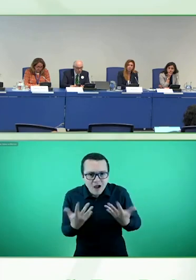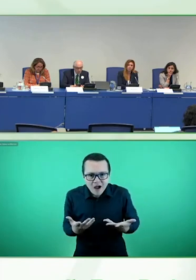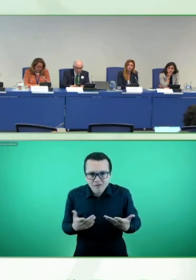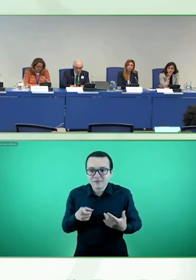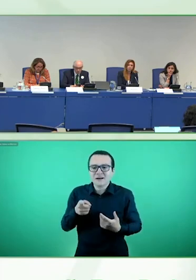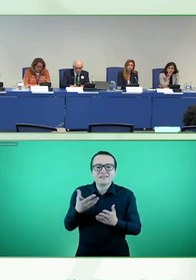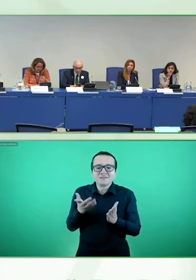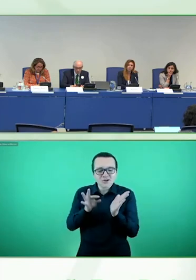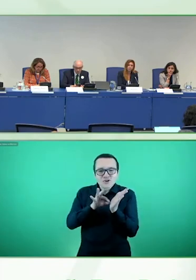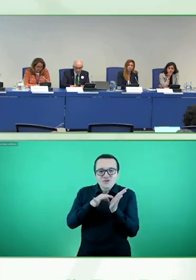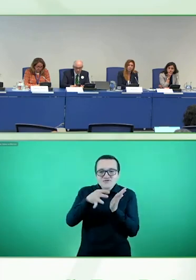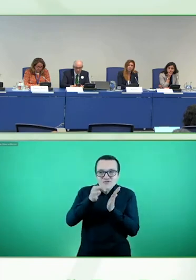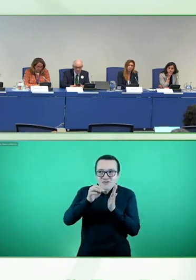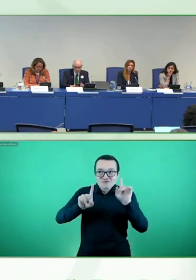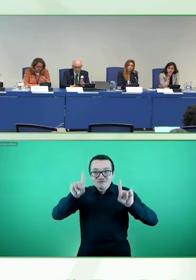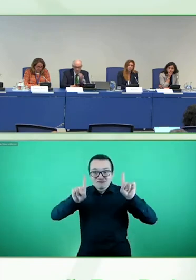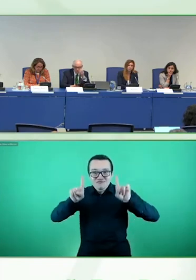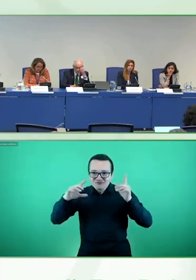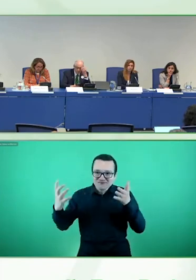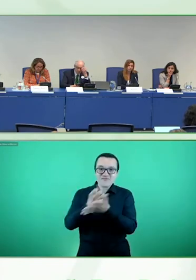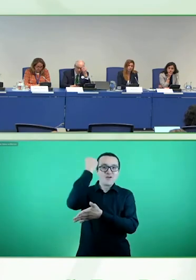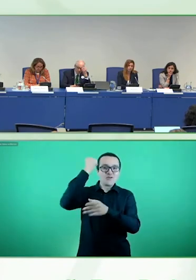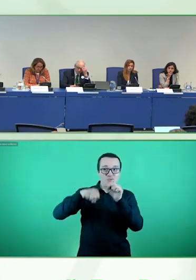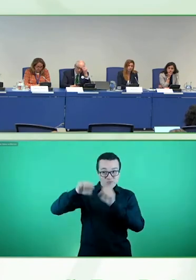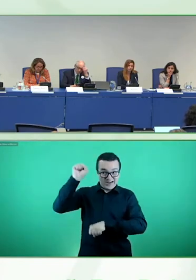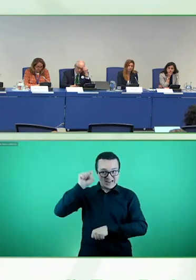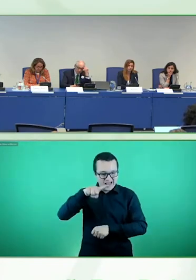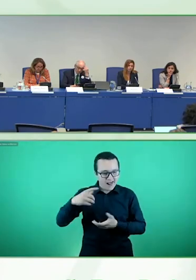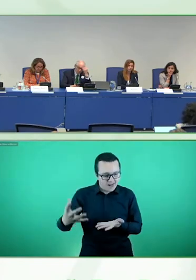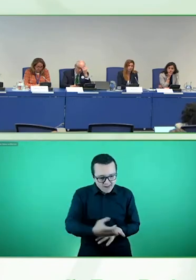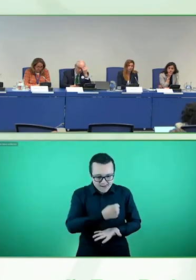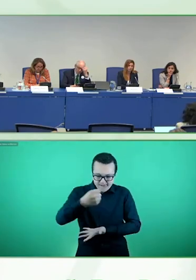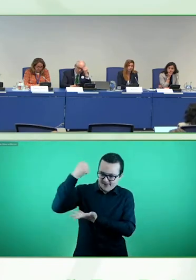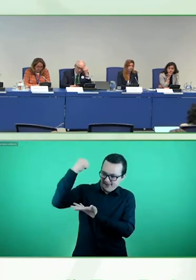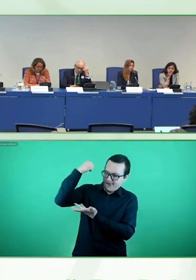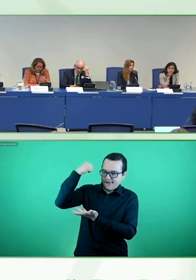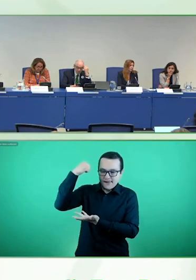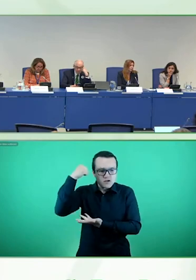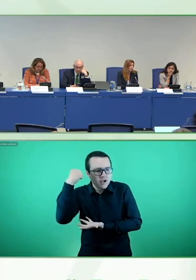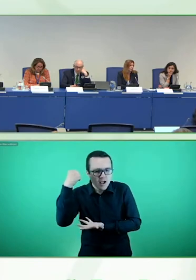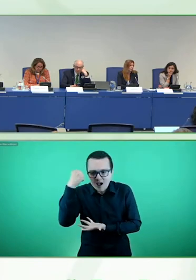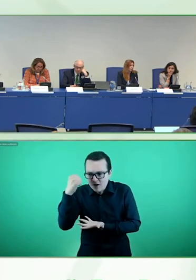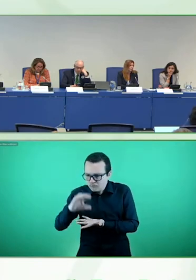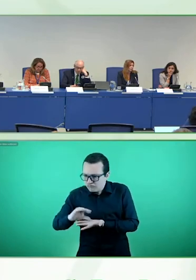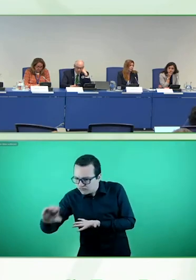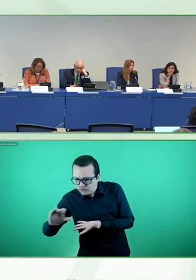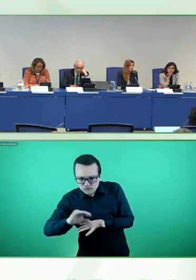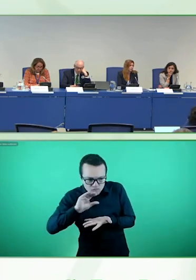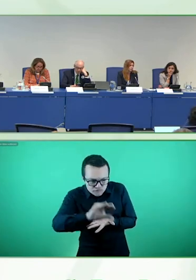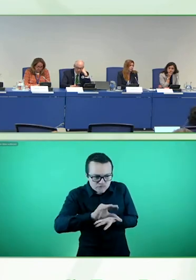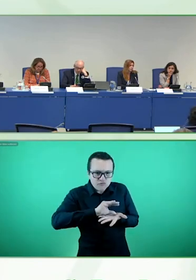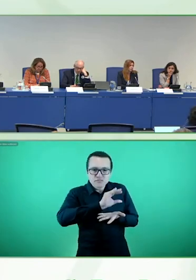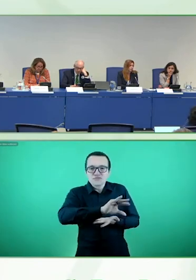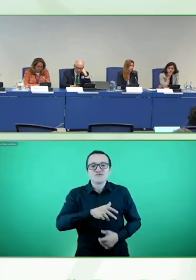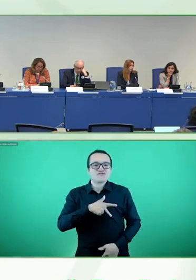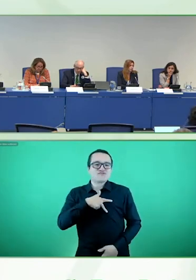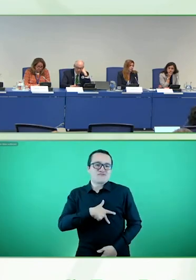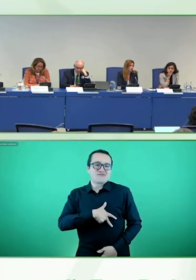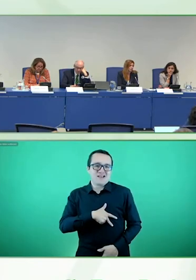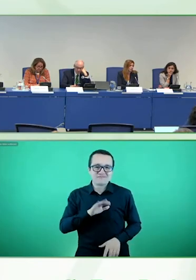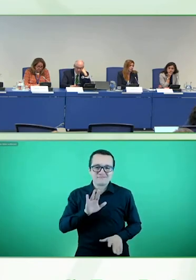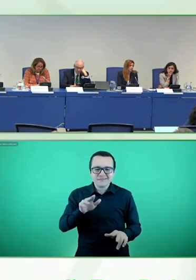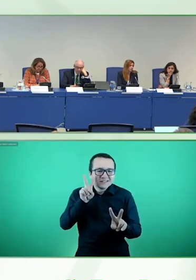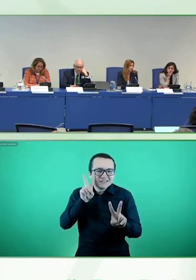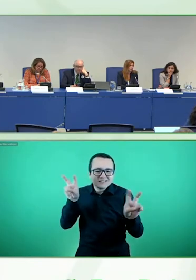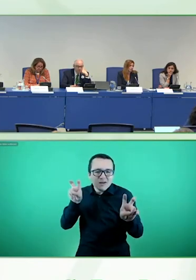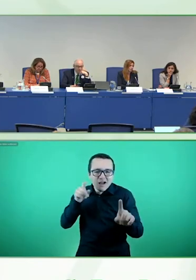mayor disponibilidad económica para invertir en la inclusión social de personas con discapacidad. Por otro lado, a